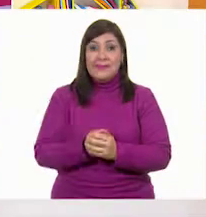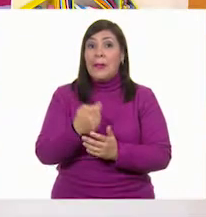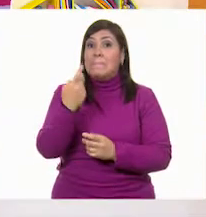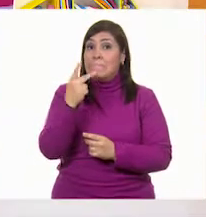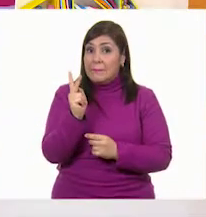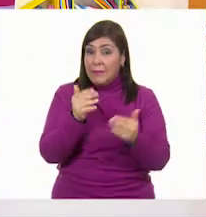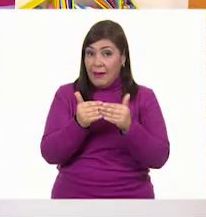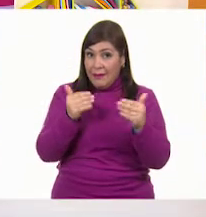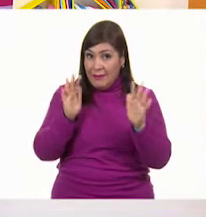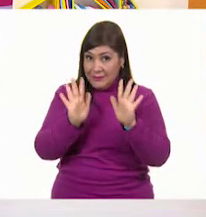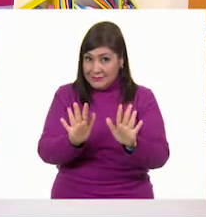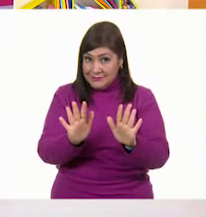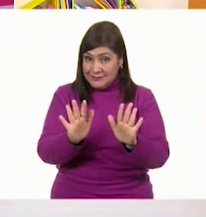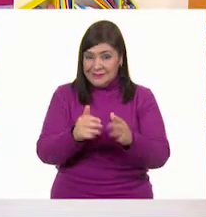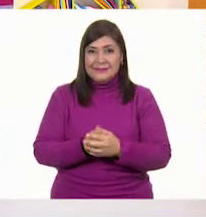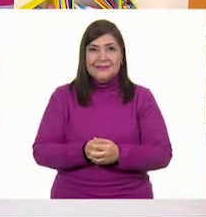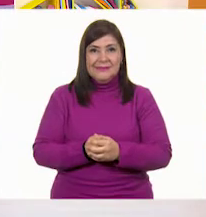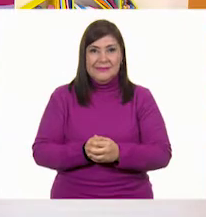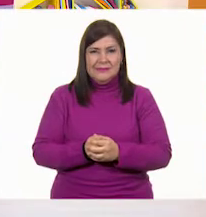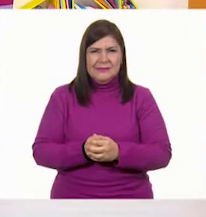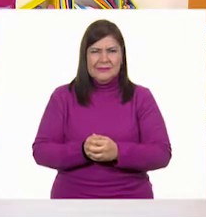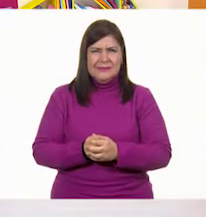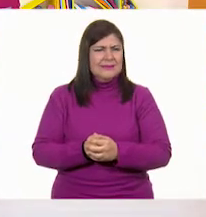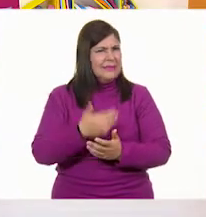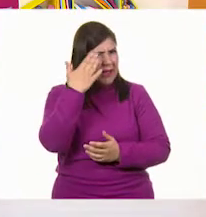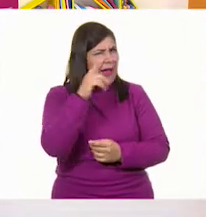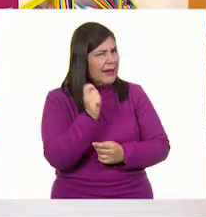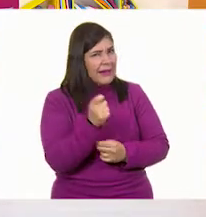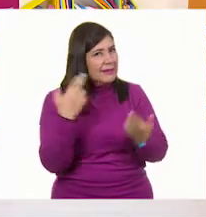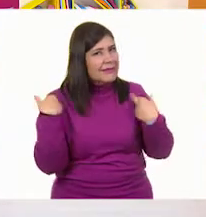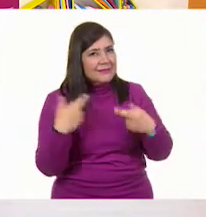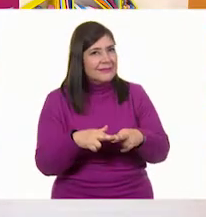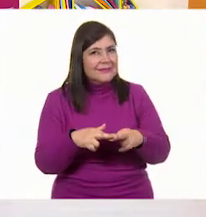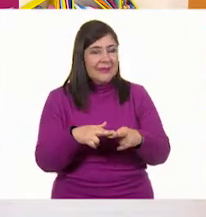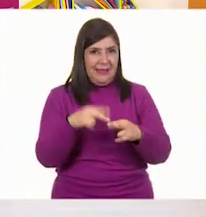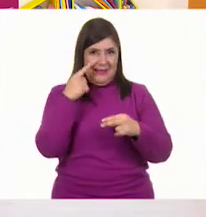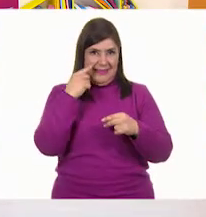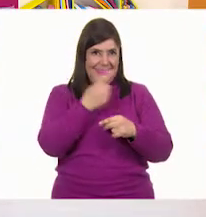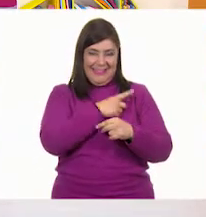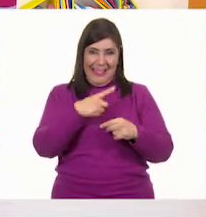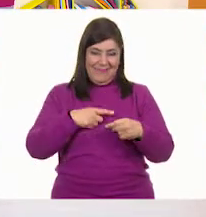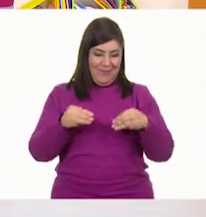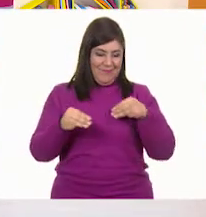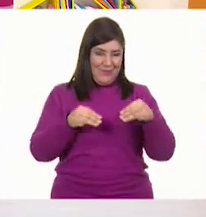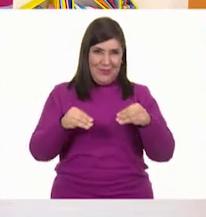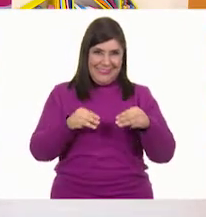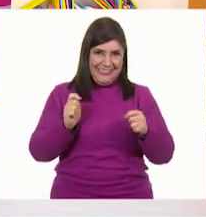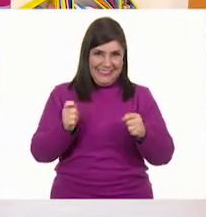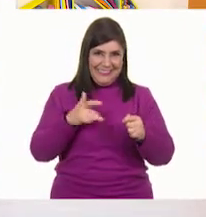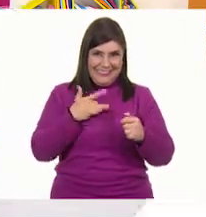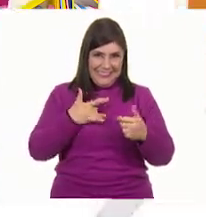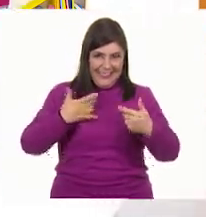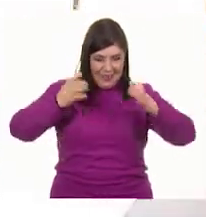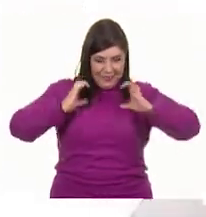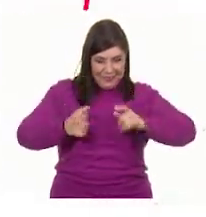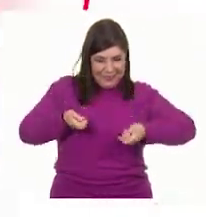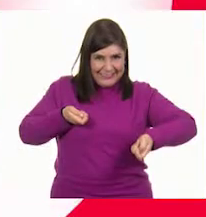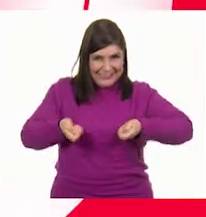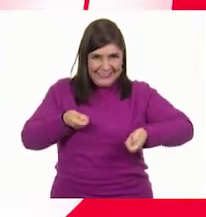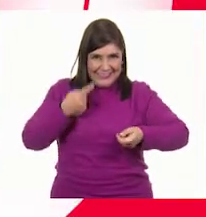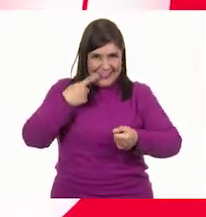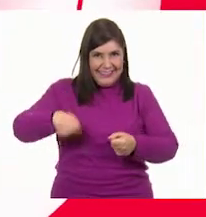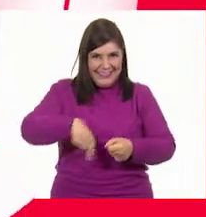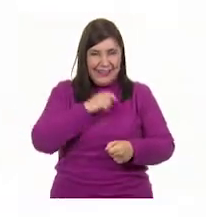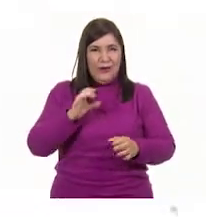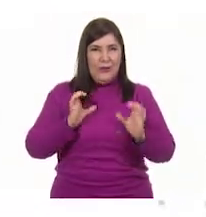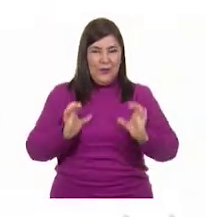Pero antes, ¿sabe qué maestra? ¿Qué? Vamos a movernos un poco, ¿no? ¡Vamos! Ay, sí, porque ya empezó el frío.